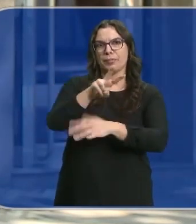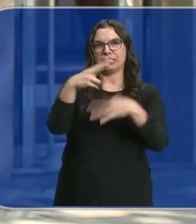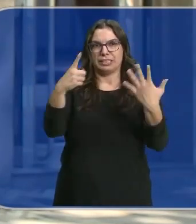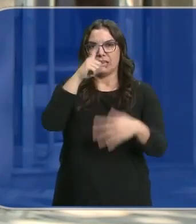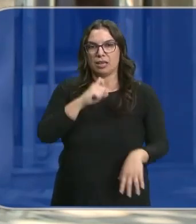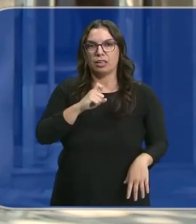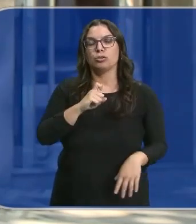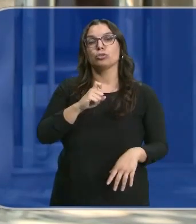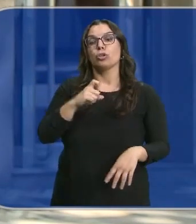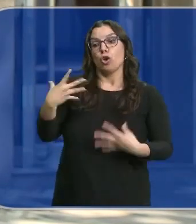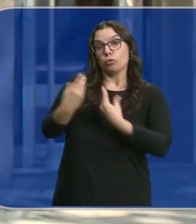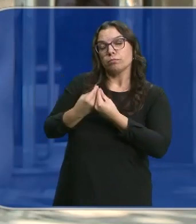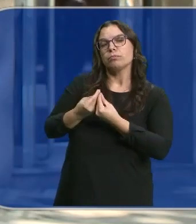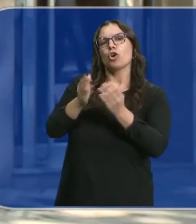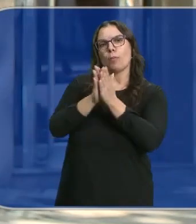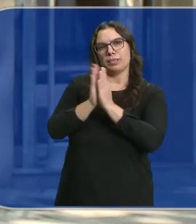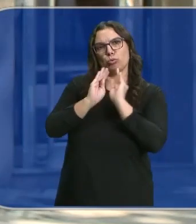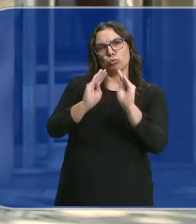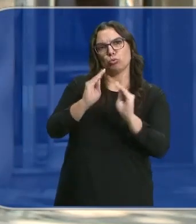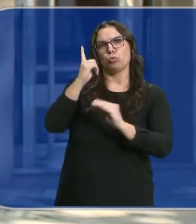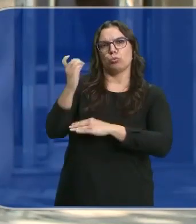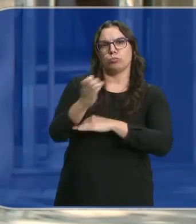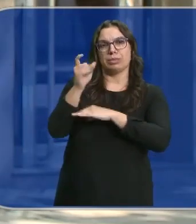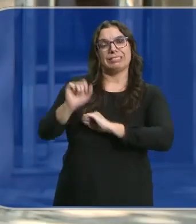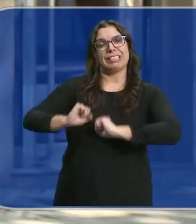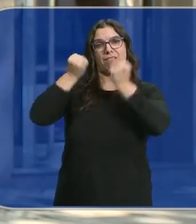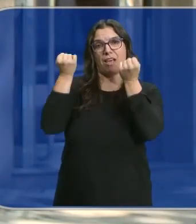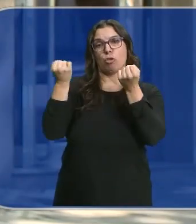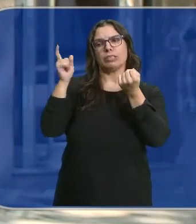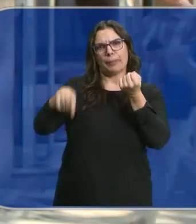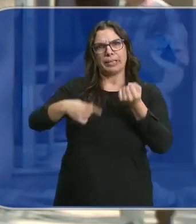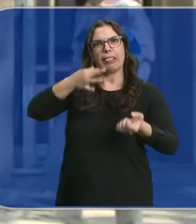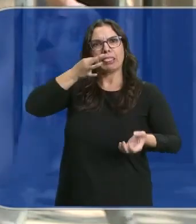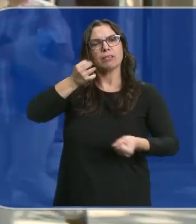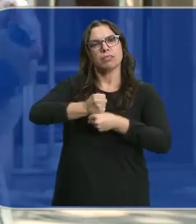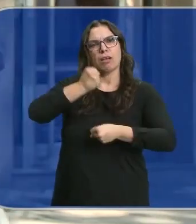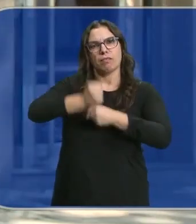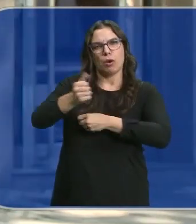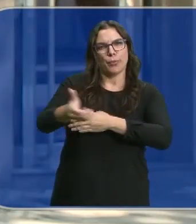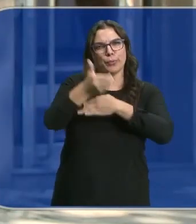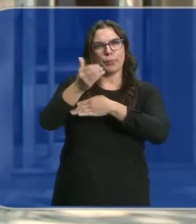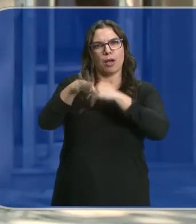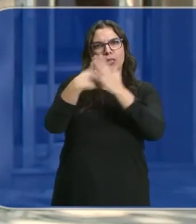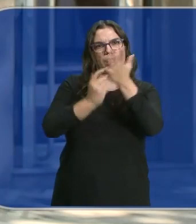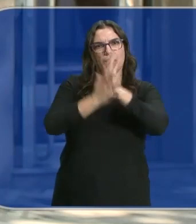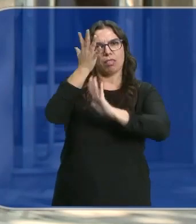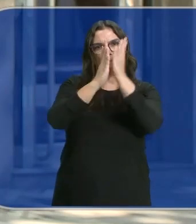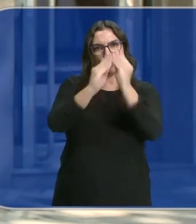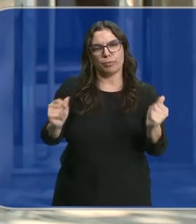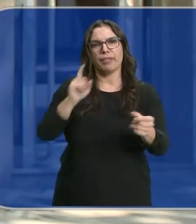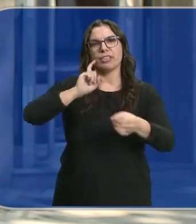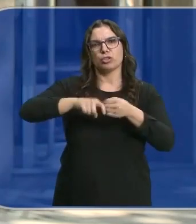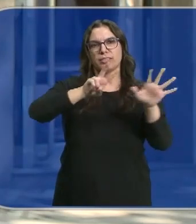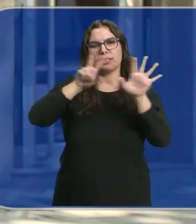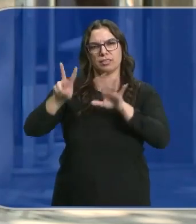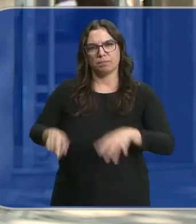después, con uno de los compañeros de estos bomberos. Un superviviente que intervino en la extinción del incendio de la discoteca